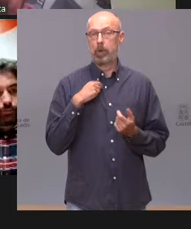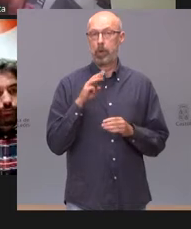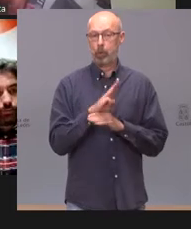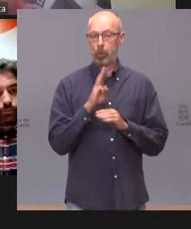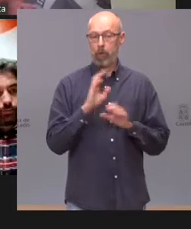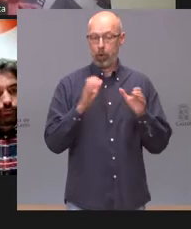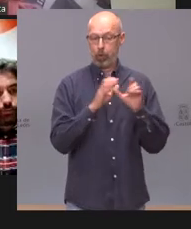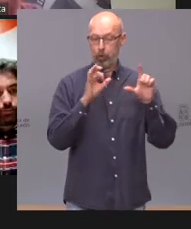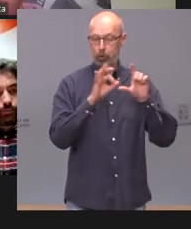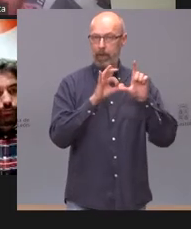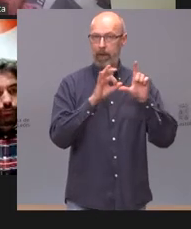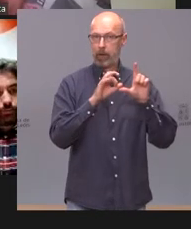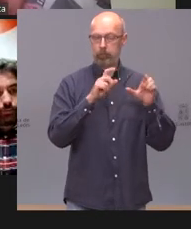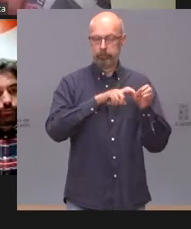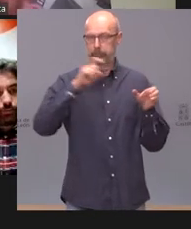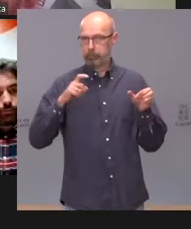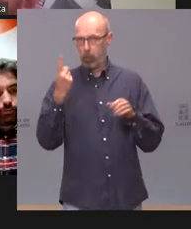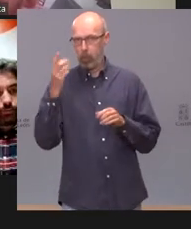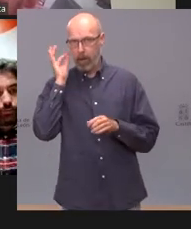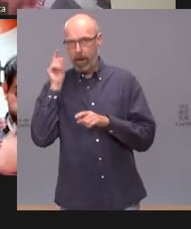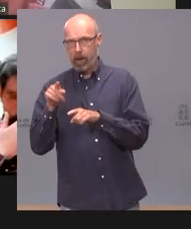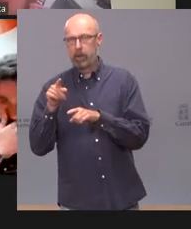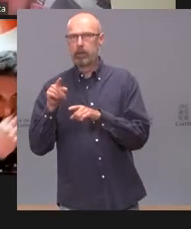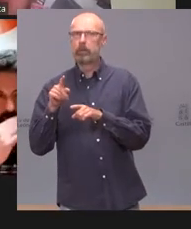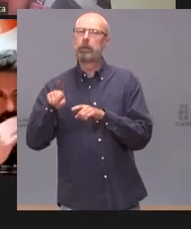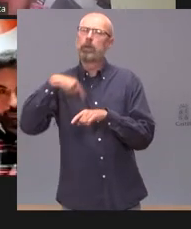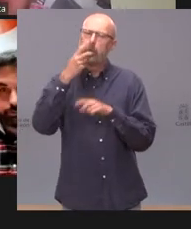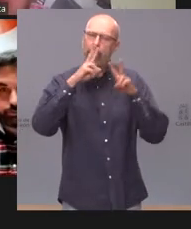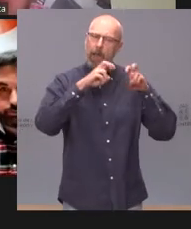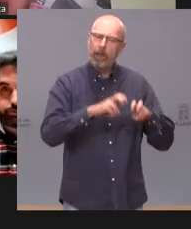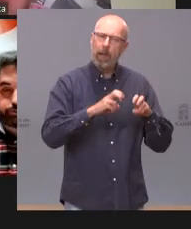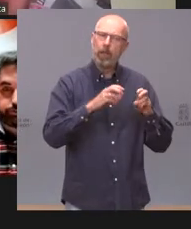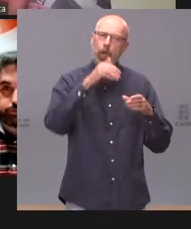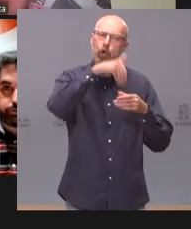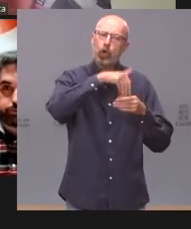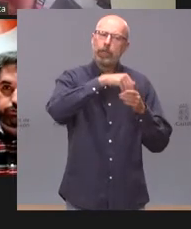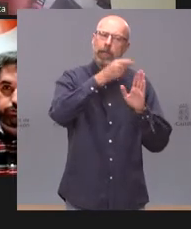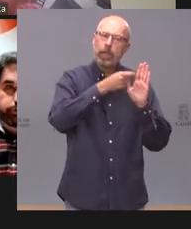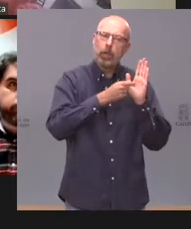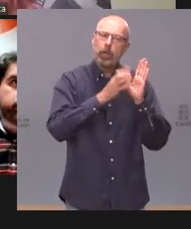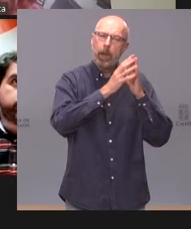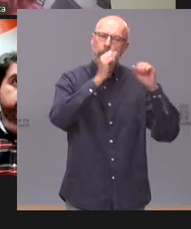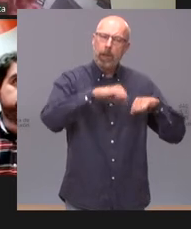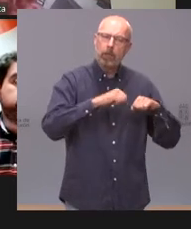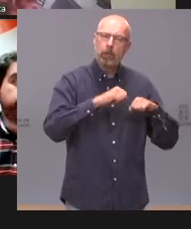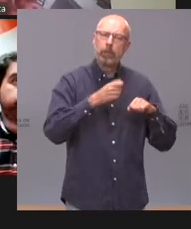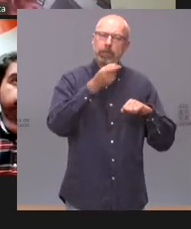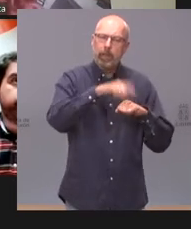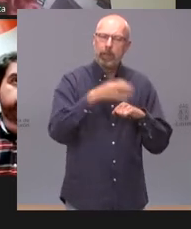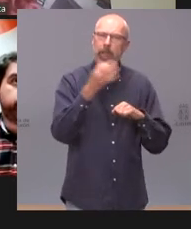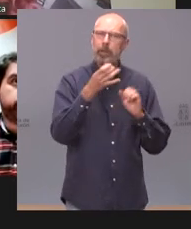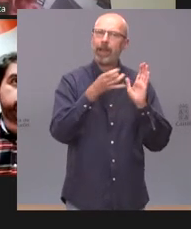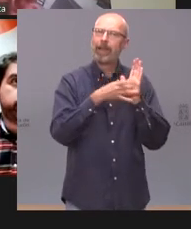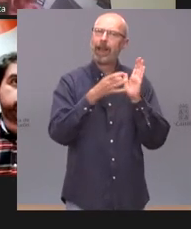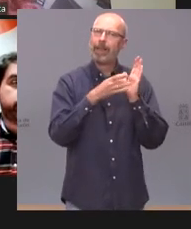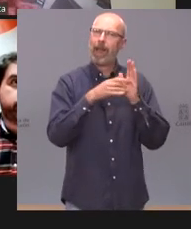Ciudadanos aparte de analizar hoy los contenidos del pacto no sé si han analizado también la posibilidad de dar más cabida en el gobierno regional a componentes